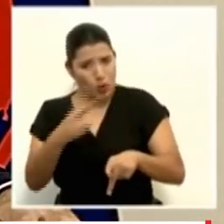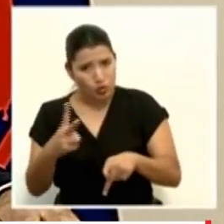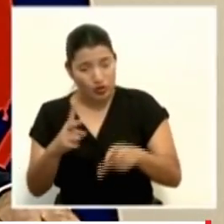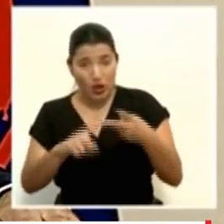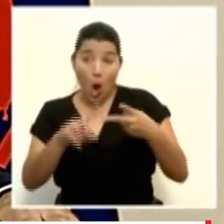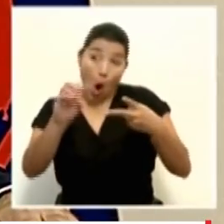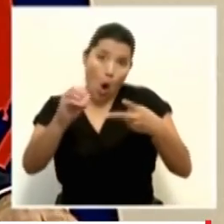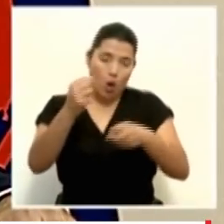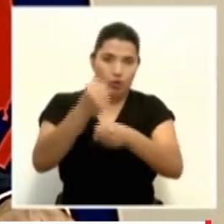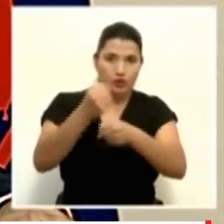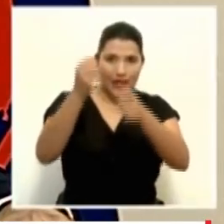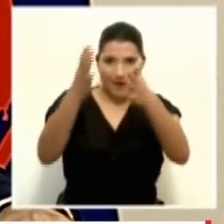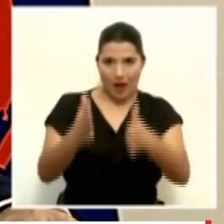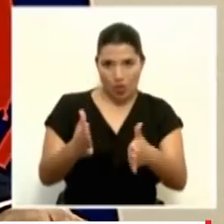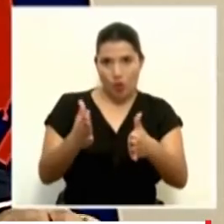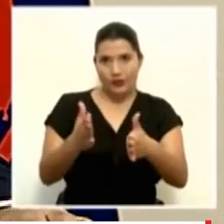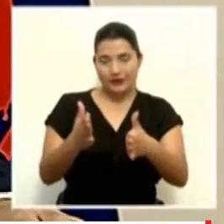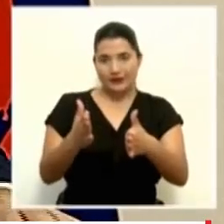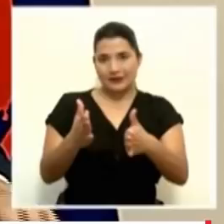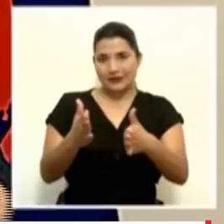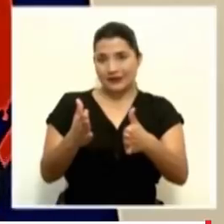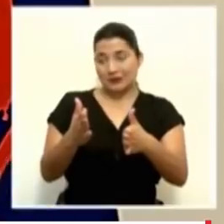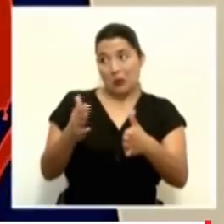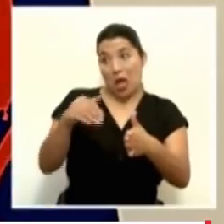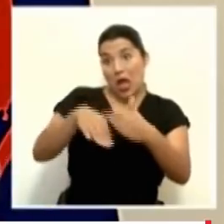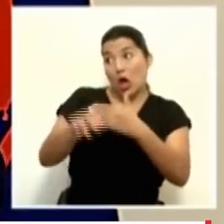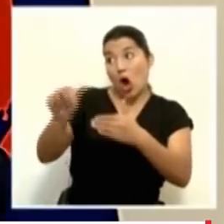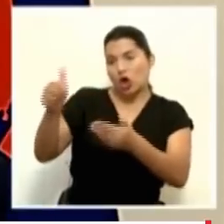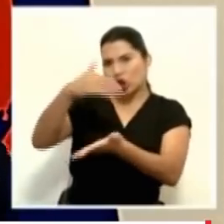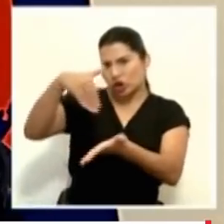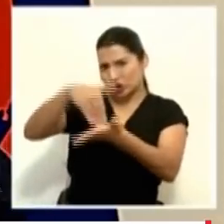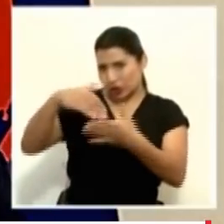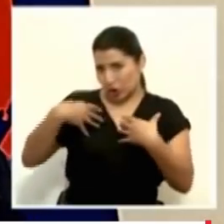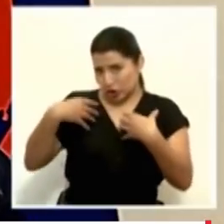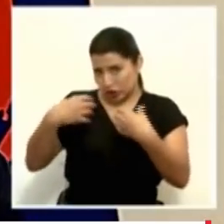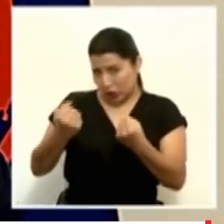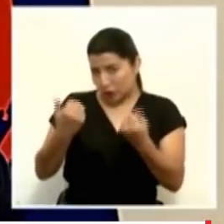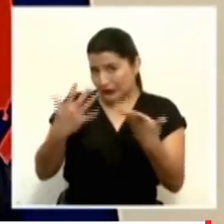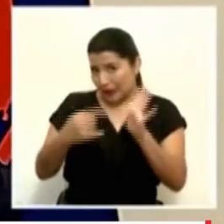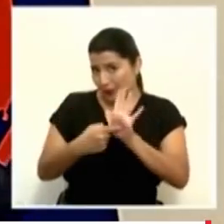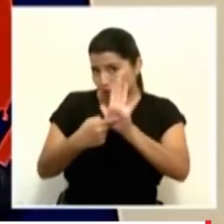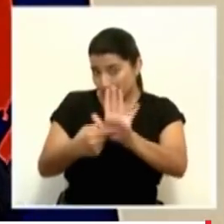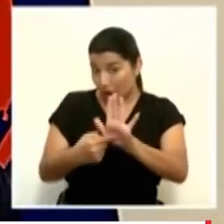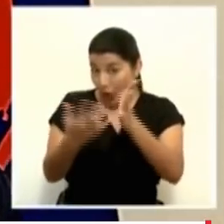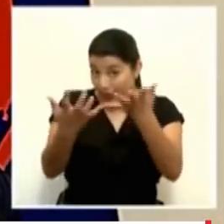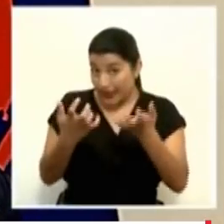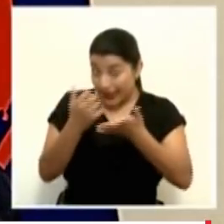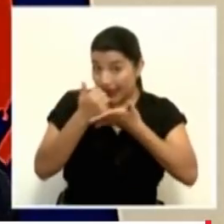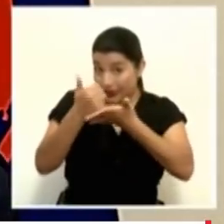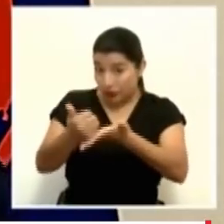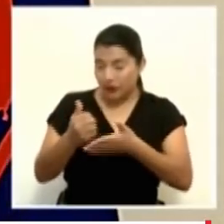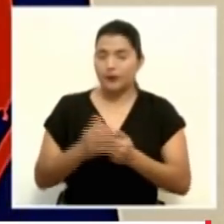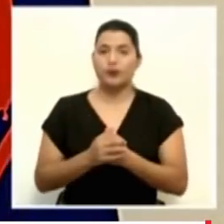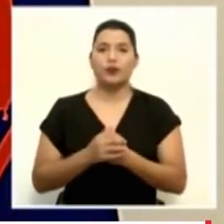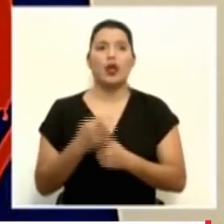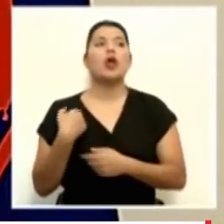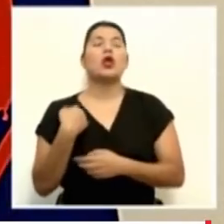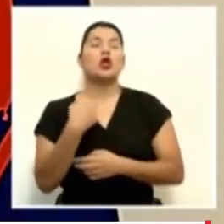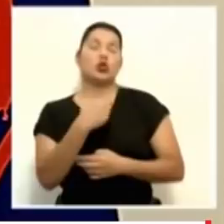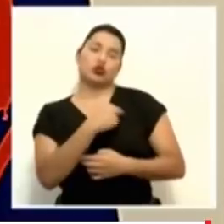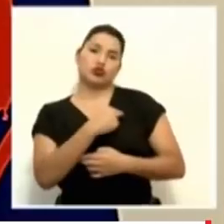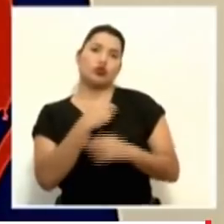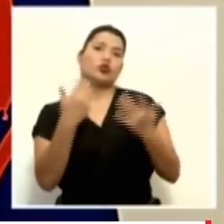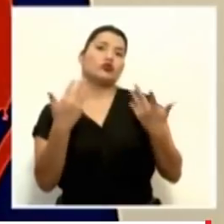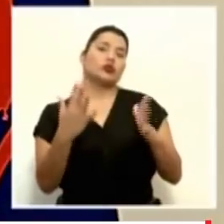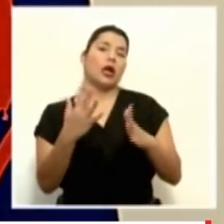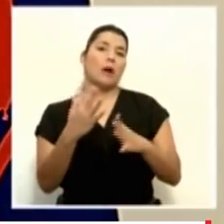manifestado su deseo de ayudar en hospitales. Bueno, todo esto va de la mano con lo que hemos venido conversando hoy, que